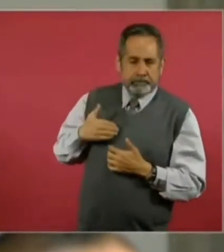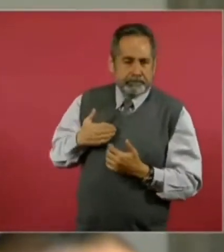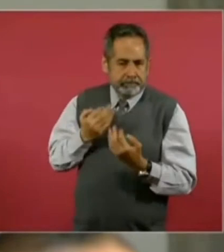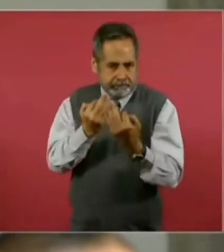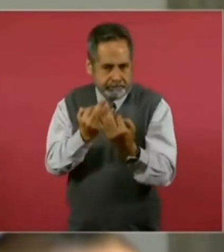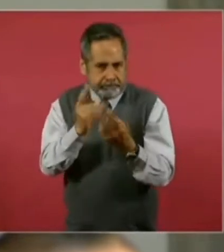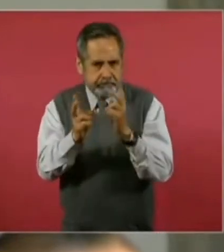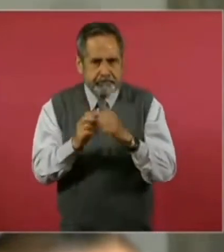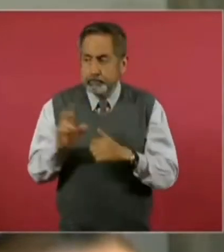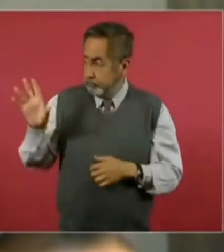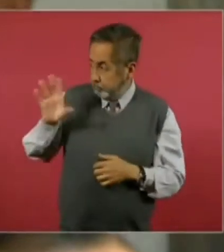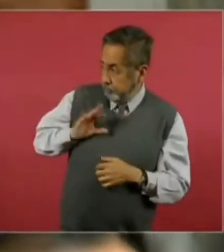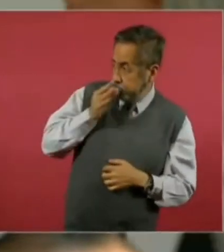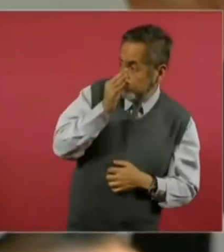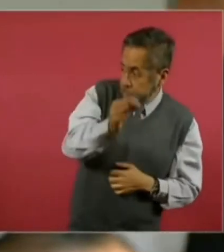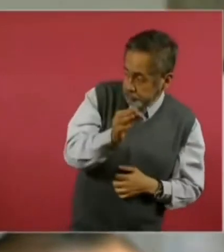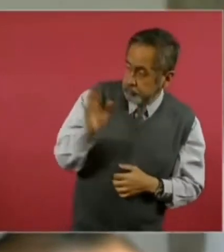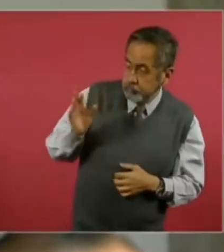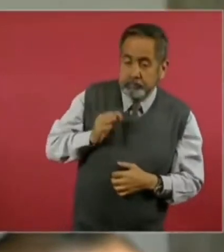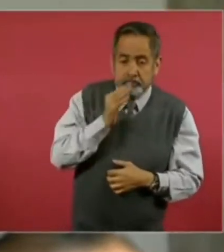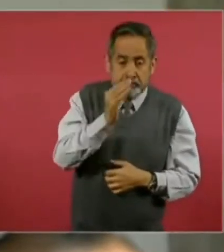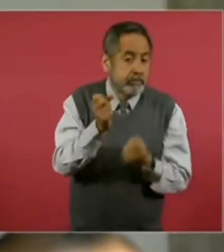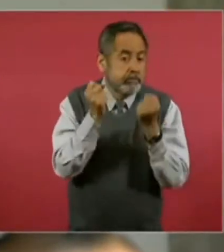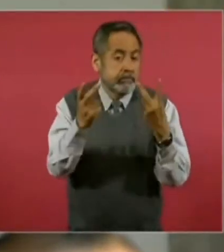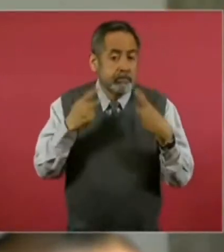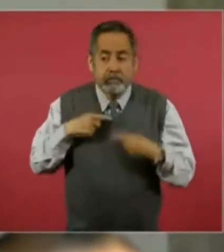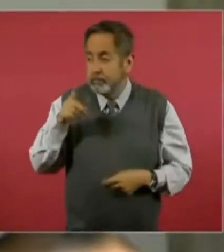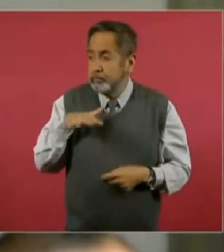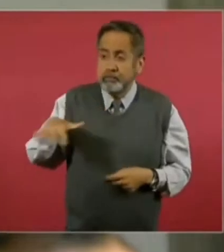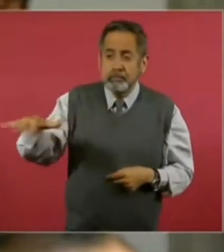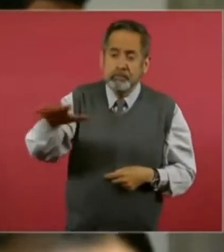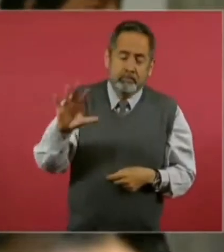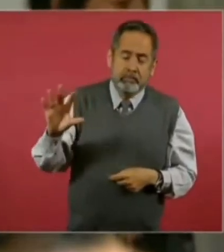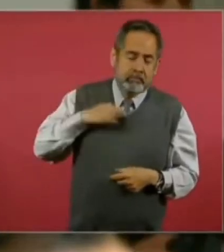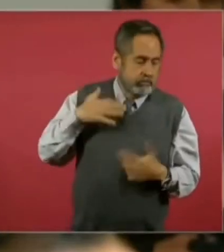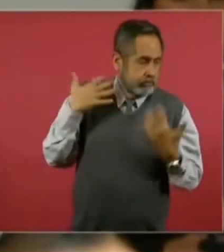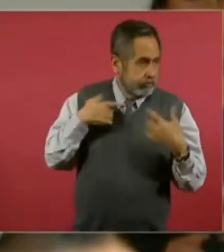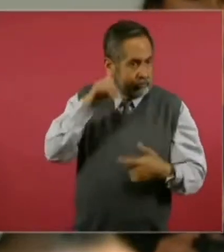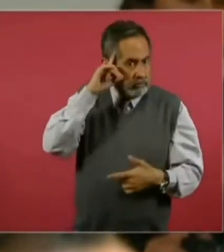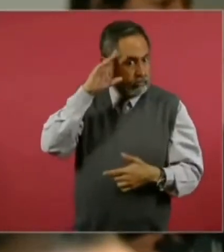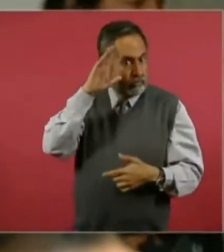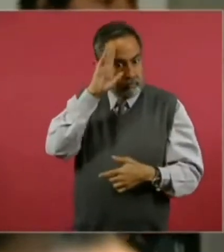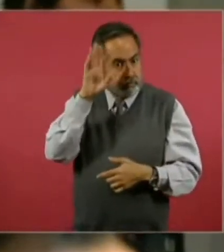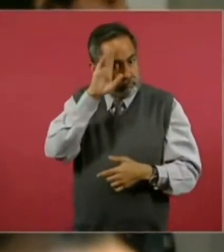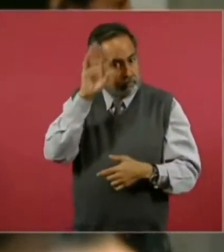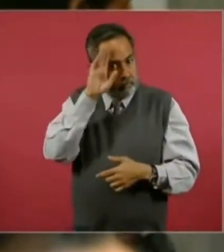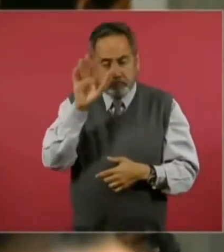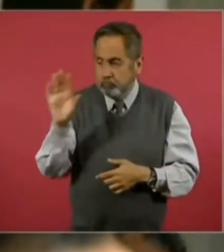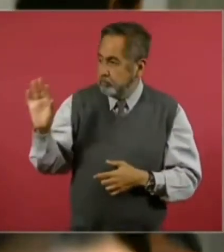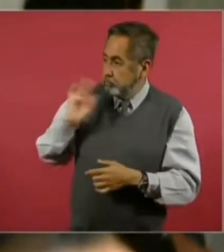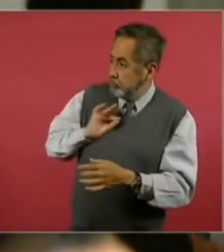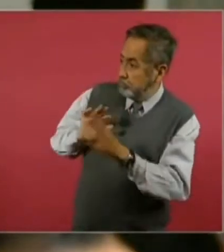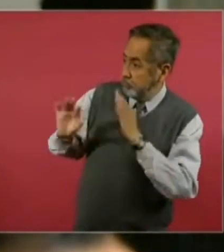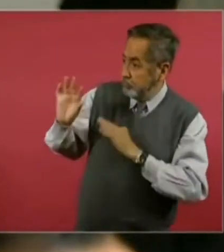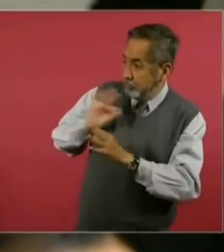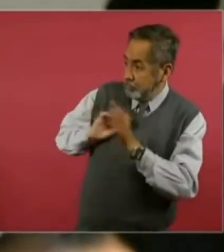que sea el puente para llegar a usted y ha sido una cosa apoteósica en los últimos meses porque son